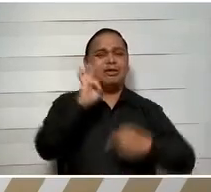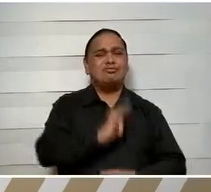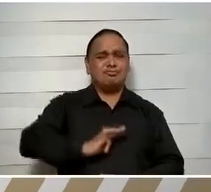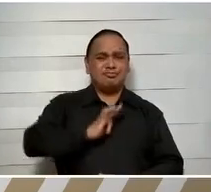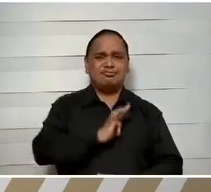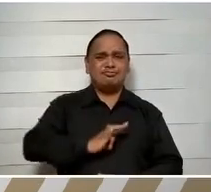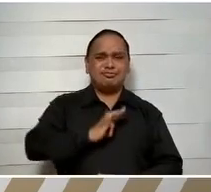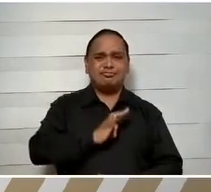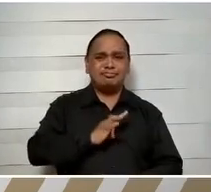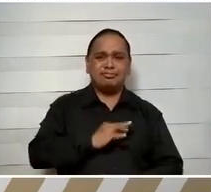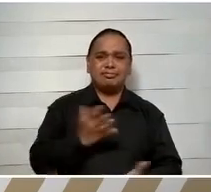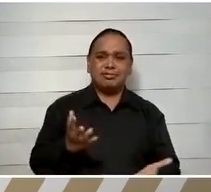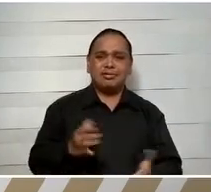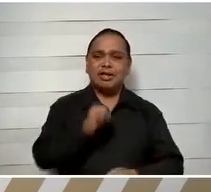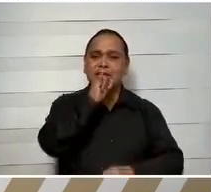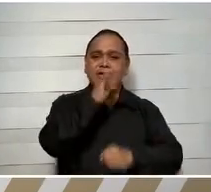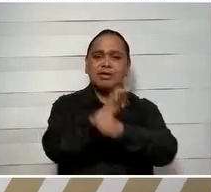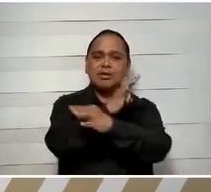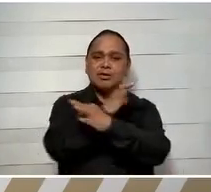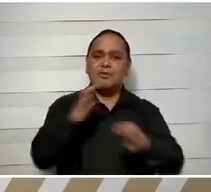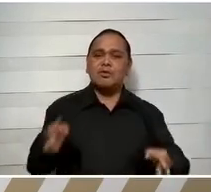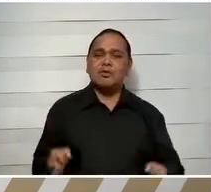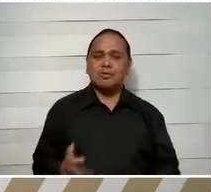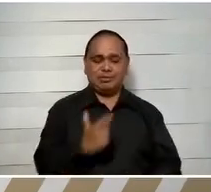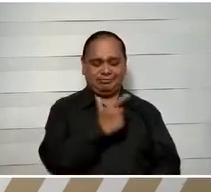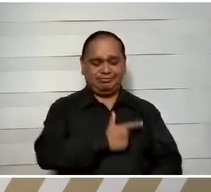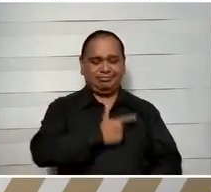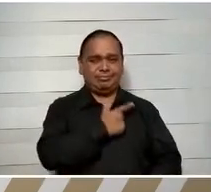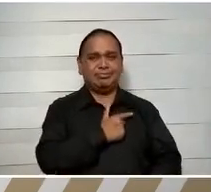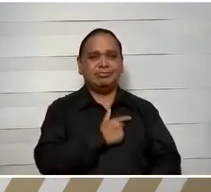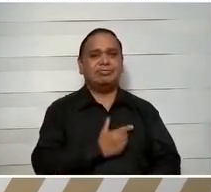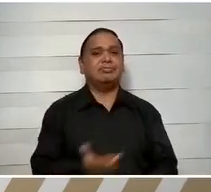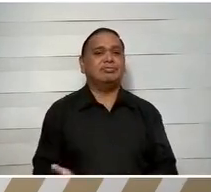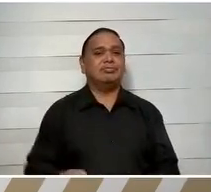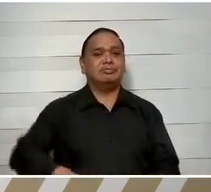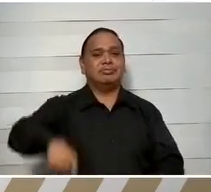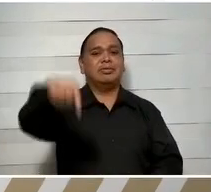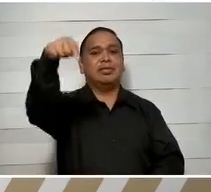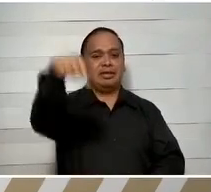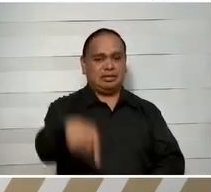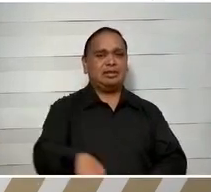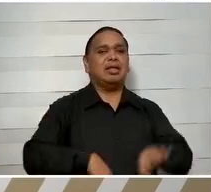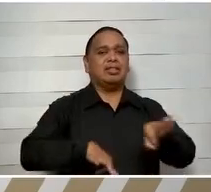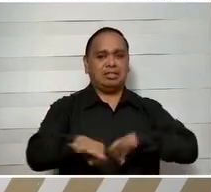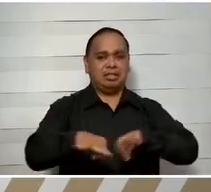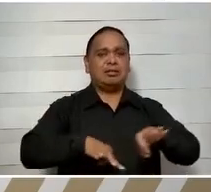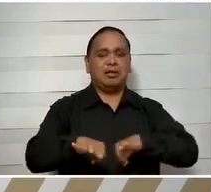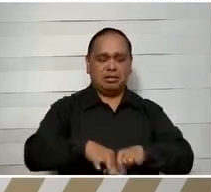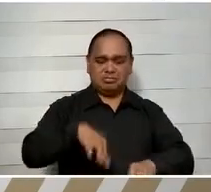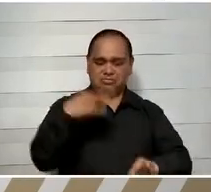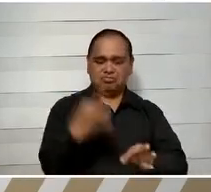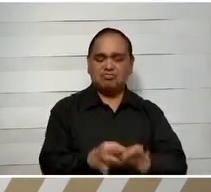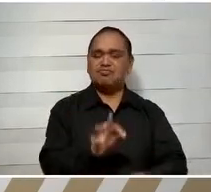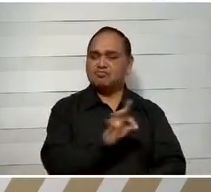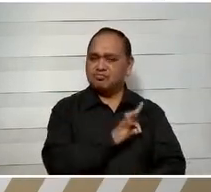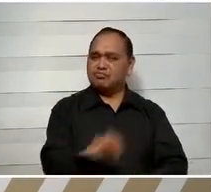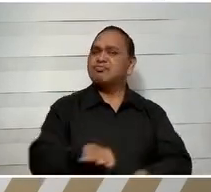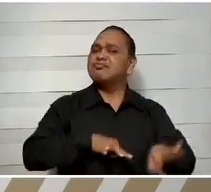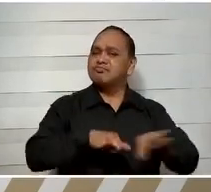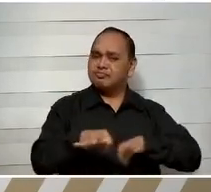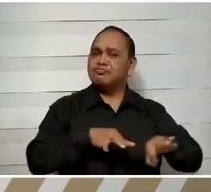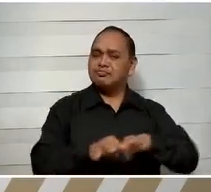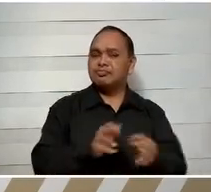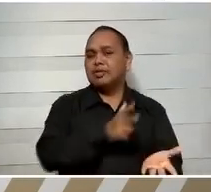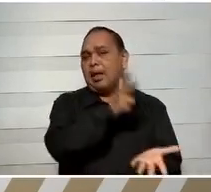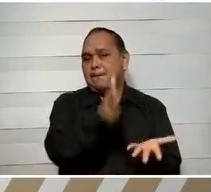en tu informe al cual asistí, tú decías, aquí quien quiso trabajar, trabajó. El Tren Maya les